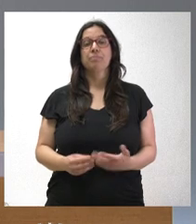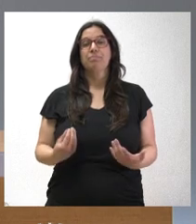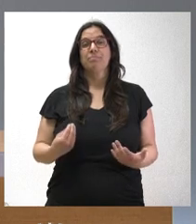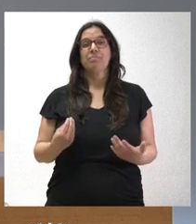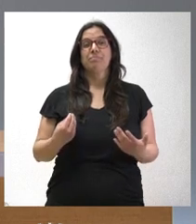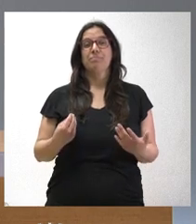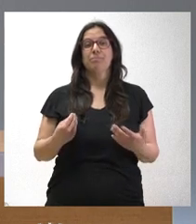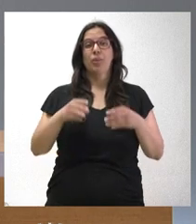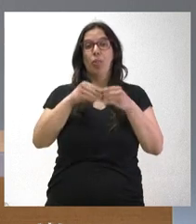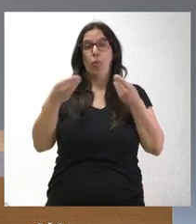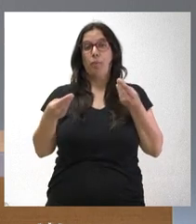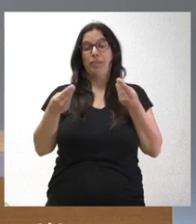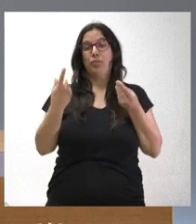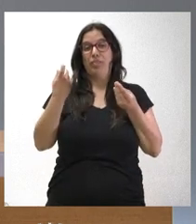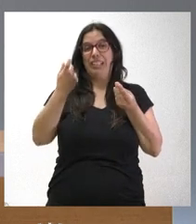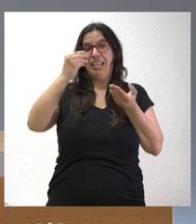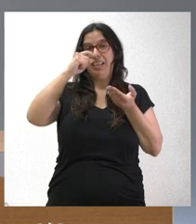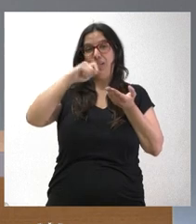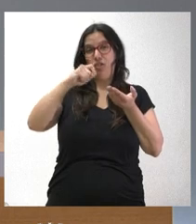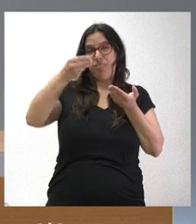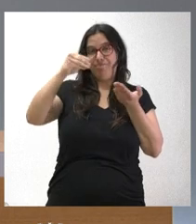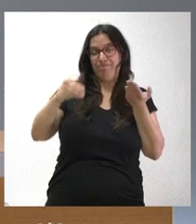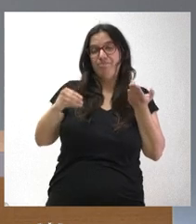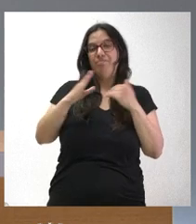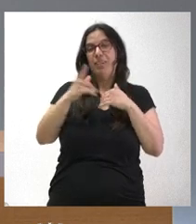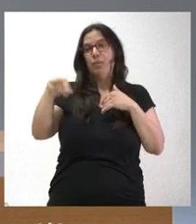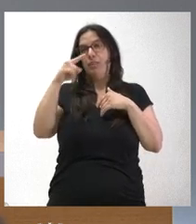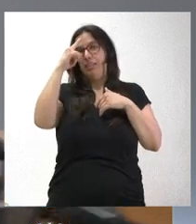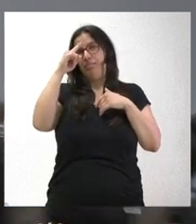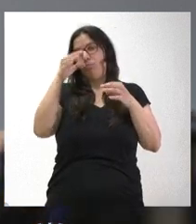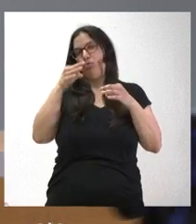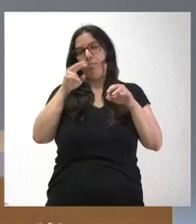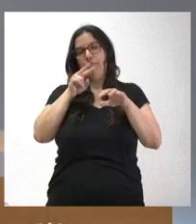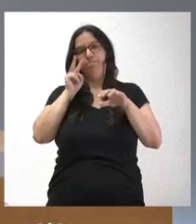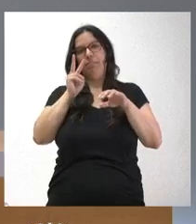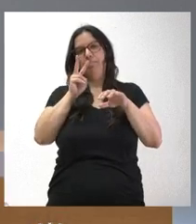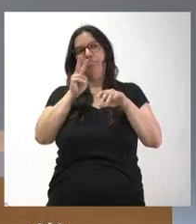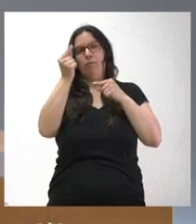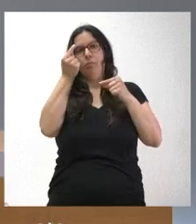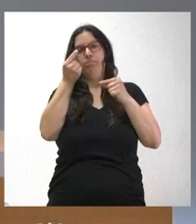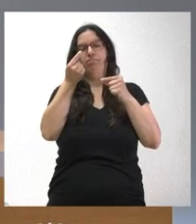documento para que ustedes puedan ir siguiendo, como siempre, con detalle toda la información.